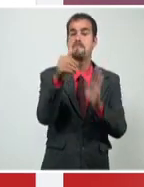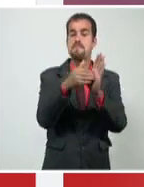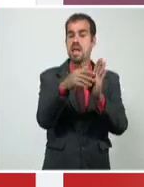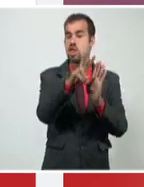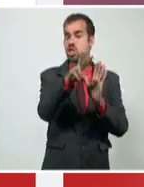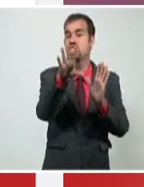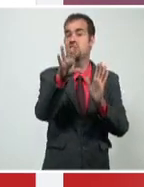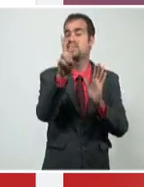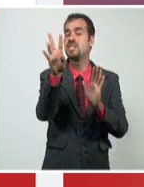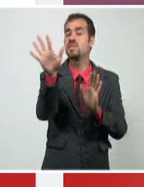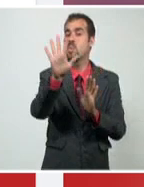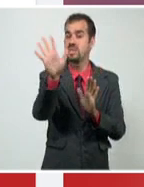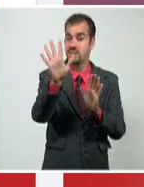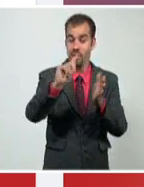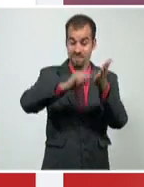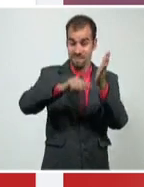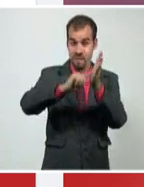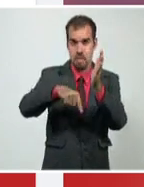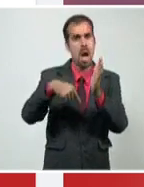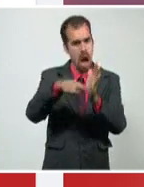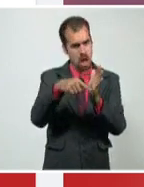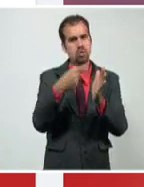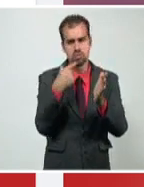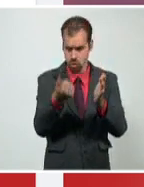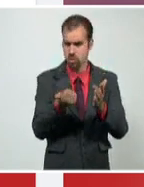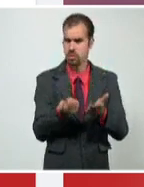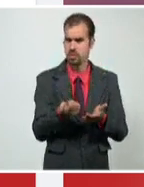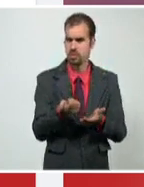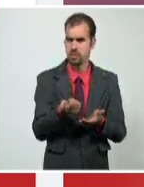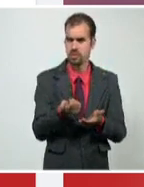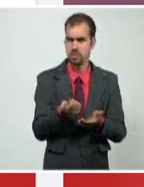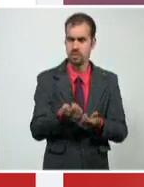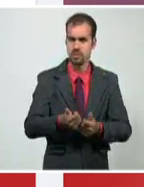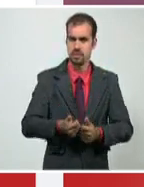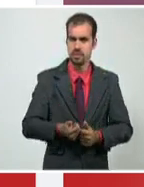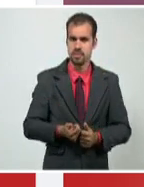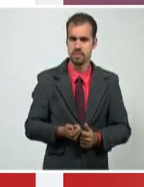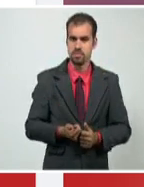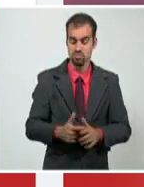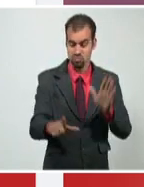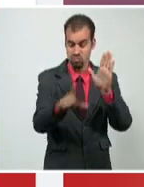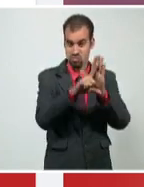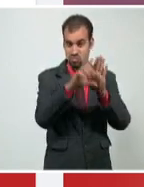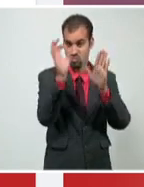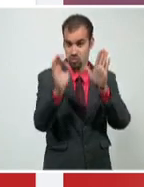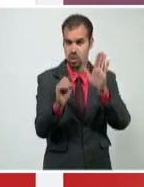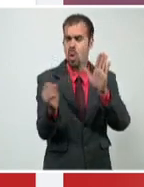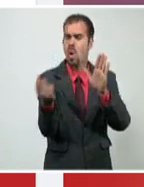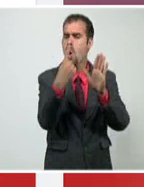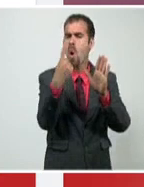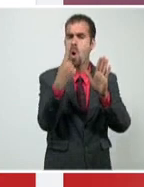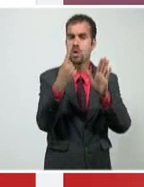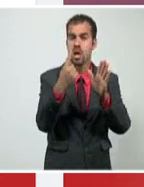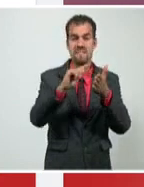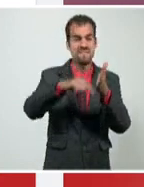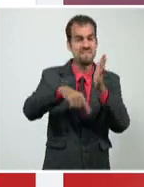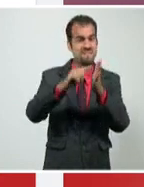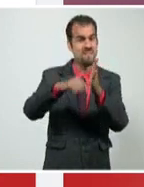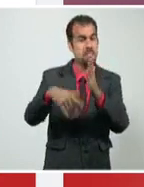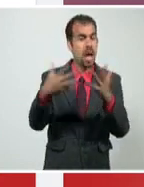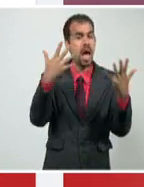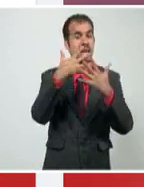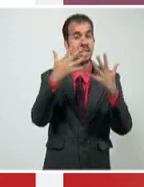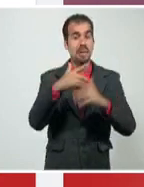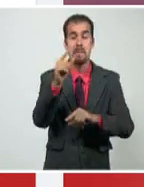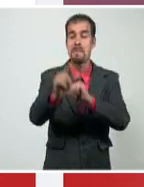válidas porque legalmente las únicas que pueden ser registradas son las de las personas